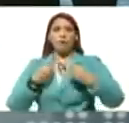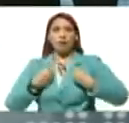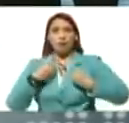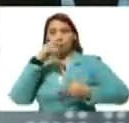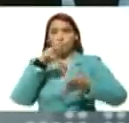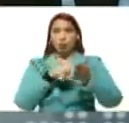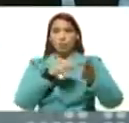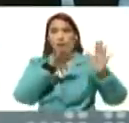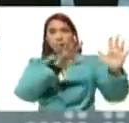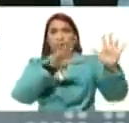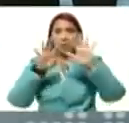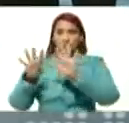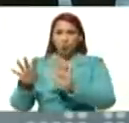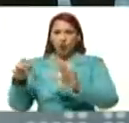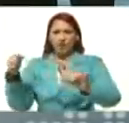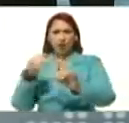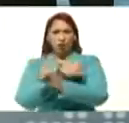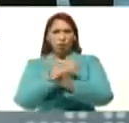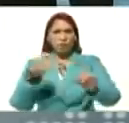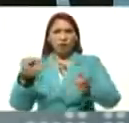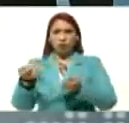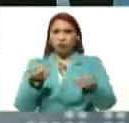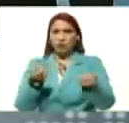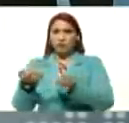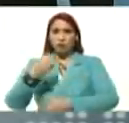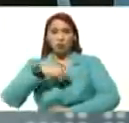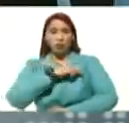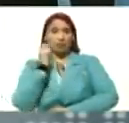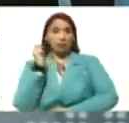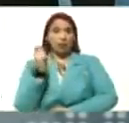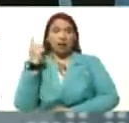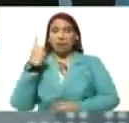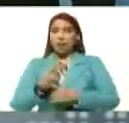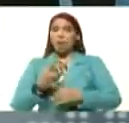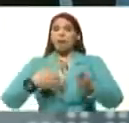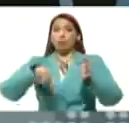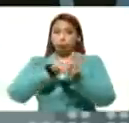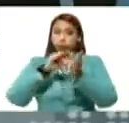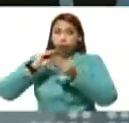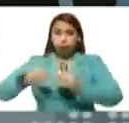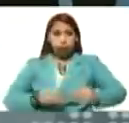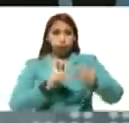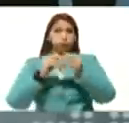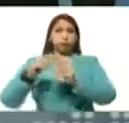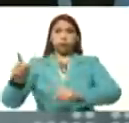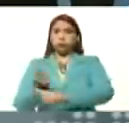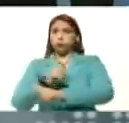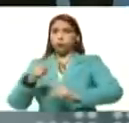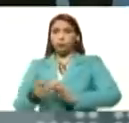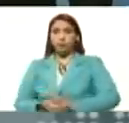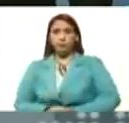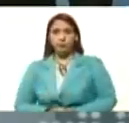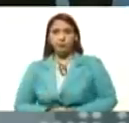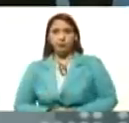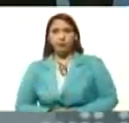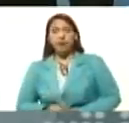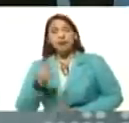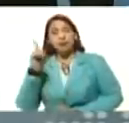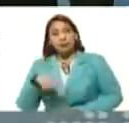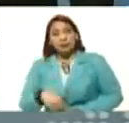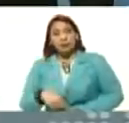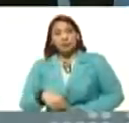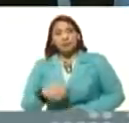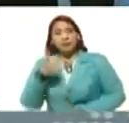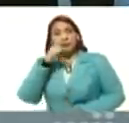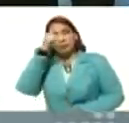dejar el servicio, golpeado, y nuestra tarea, es restituirlo, como lo hemos restituido, inmediato, también el fin de